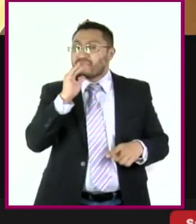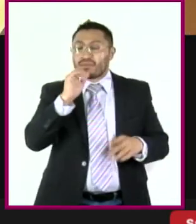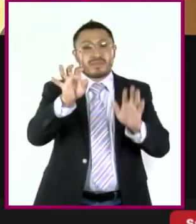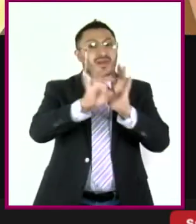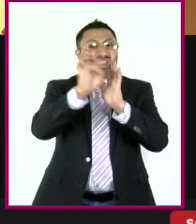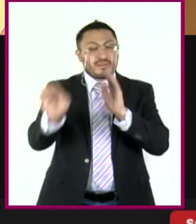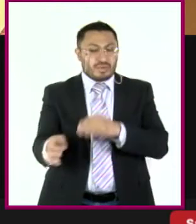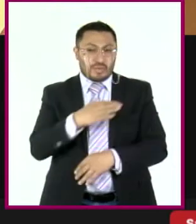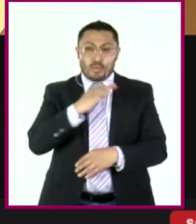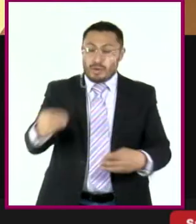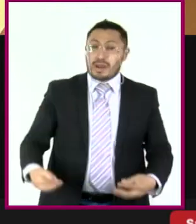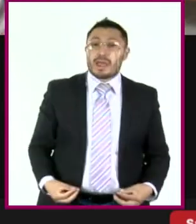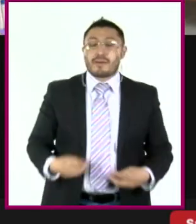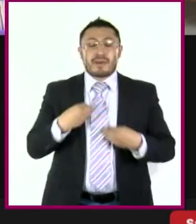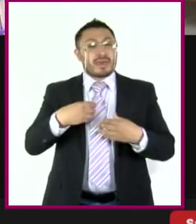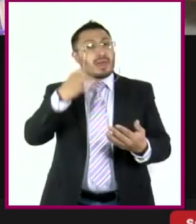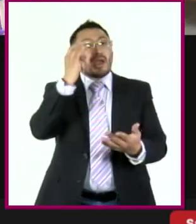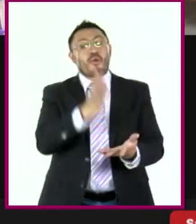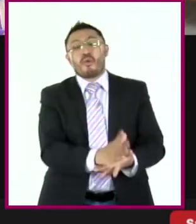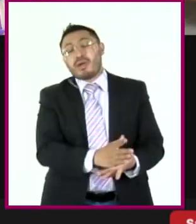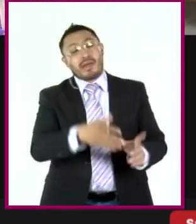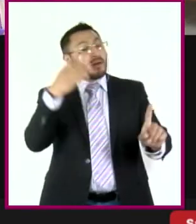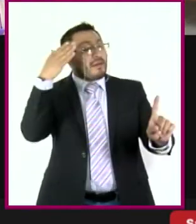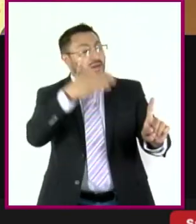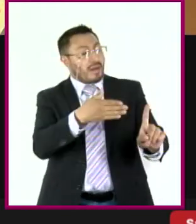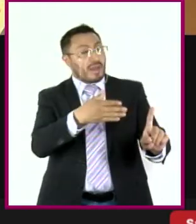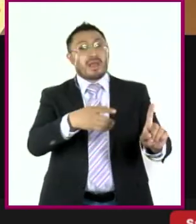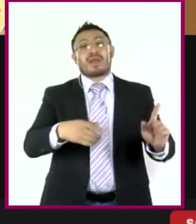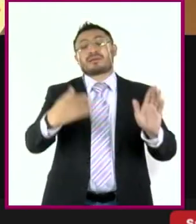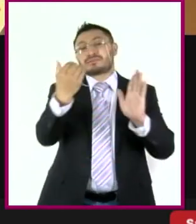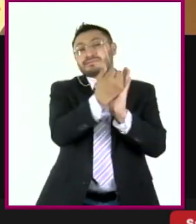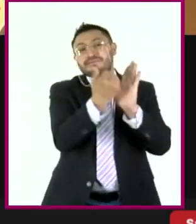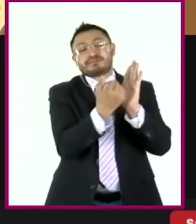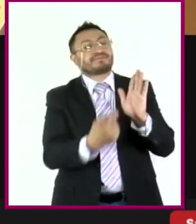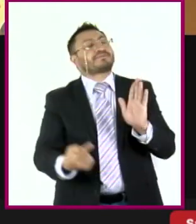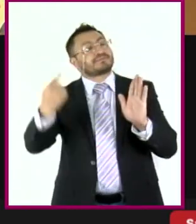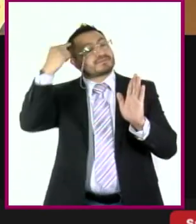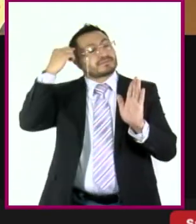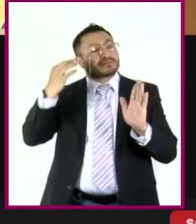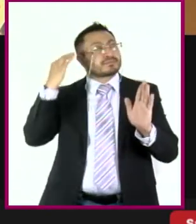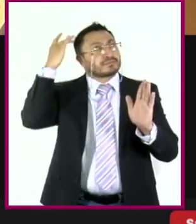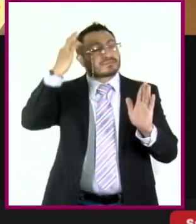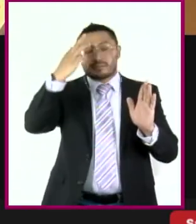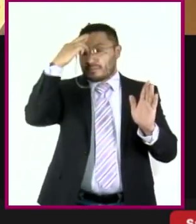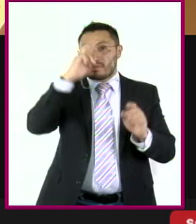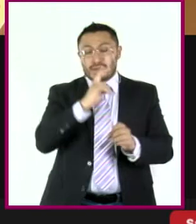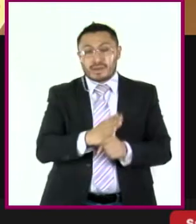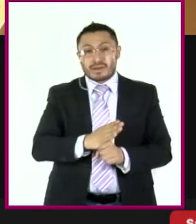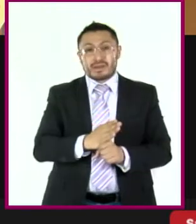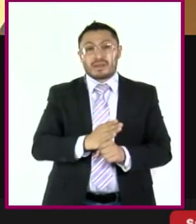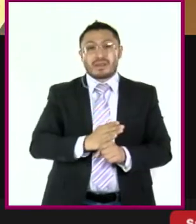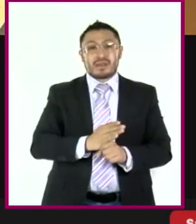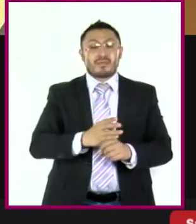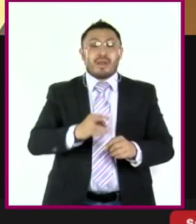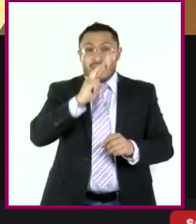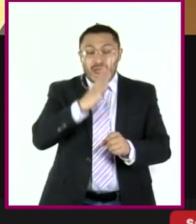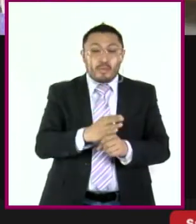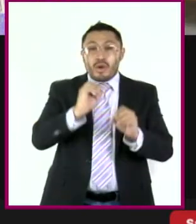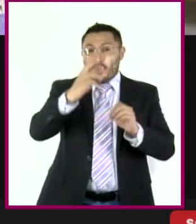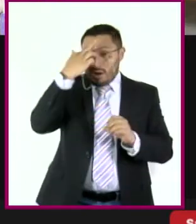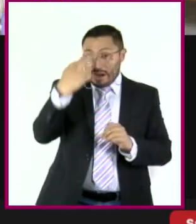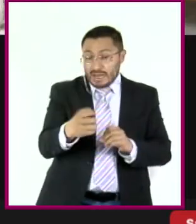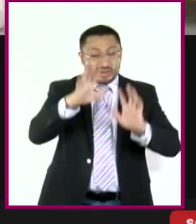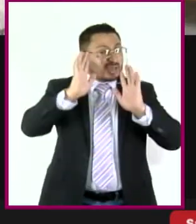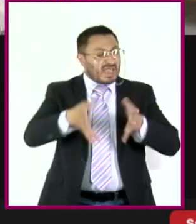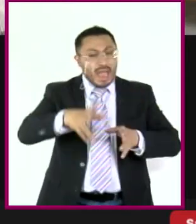buena consista en vivir exclusivamente siguiendo los dictados de la razón y que también debamos guiarnos por la satisfacción de los placeres.